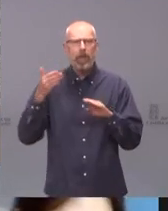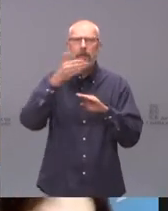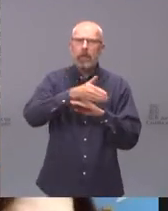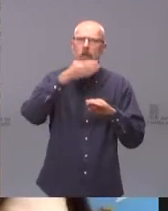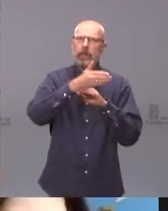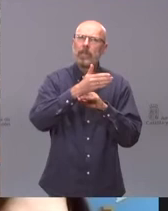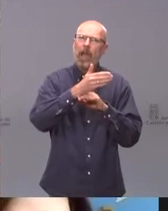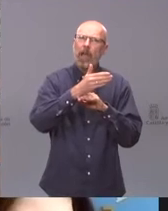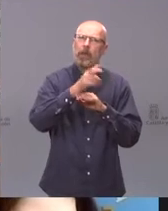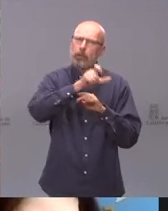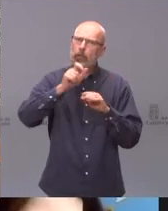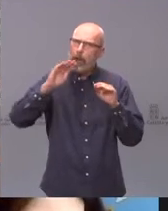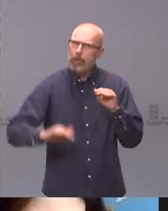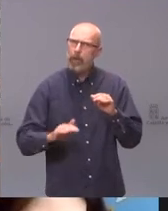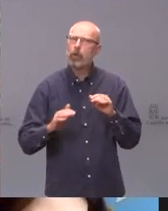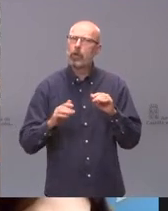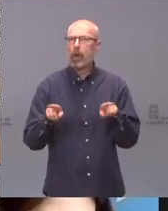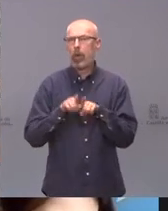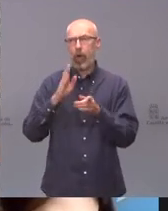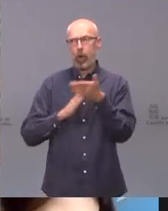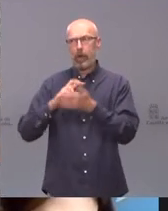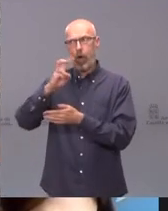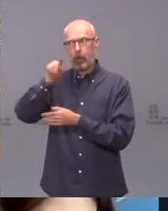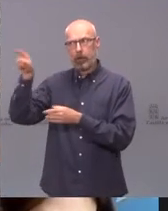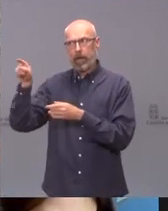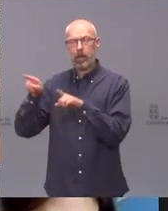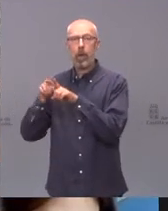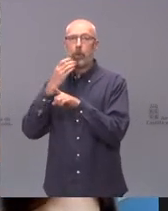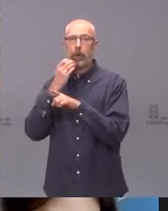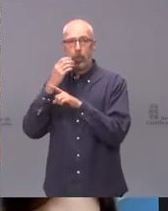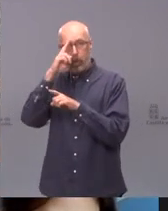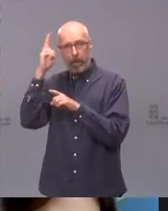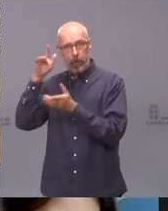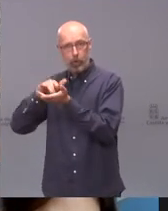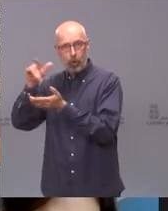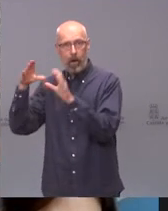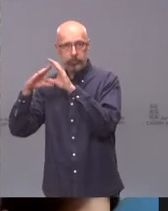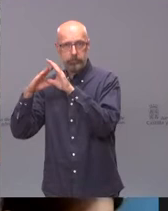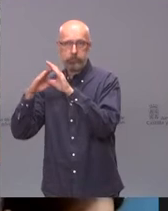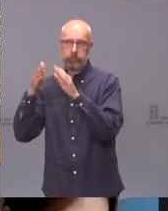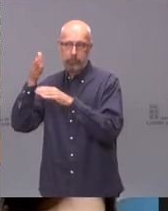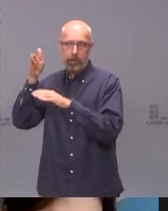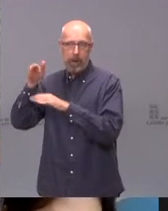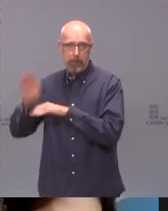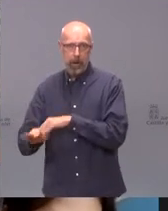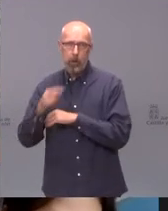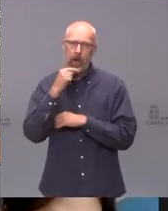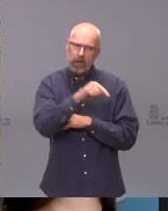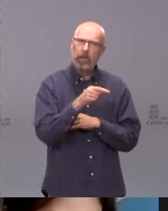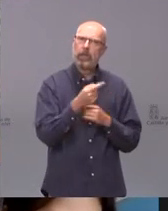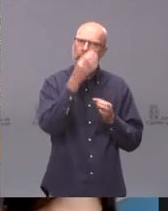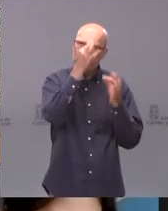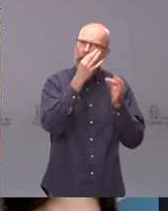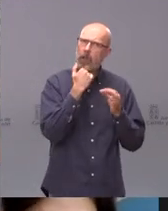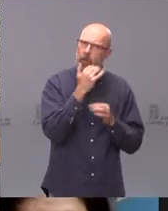ocurrido en otras comunidades autónomas, sobre todo en Madrid. No sé si nos pueden ofrecer algún porcentaje o si por el contrario no se ha notado. Y al hilo